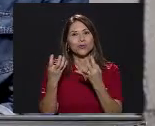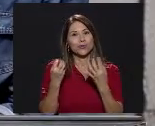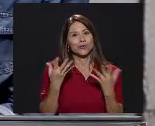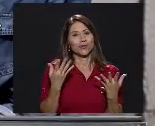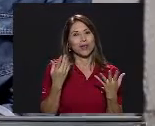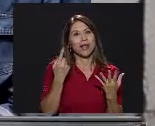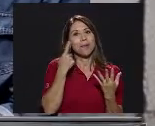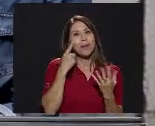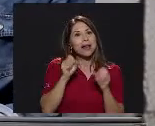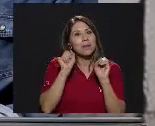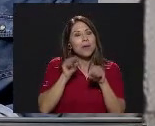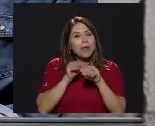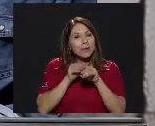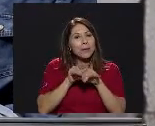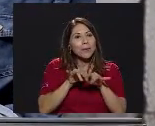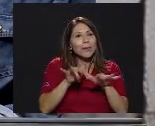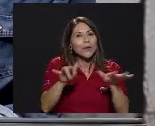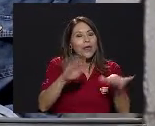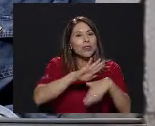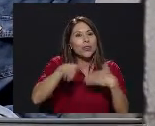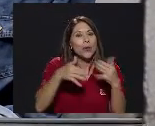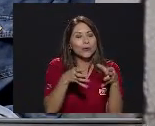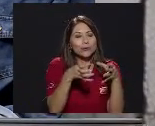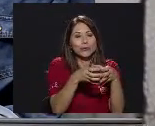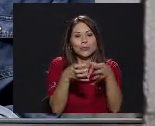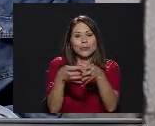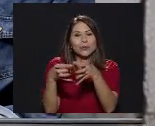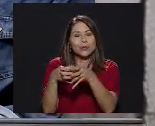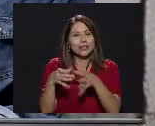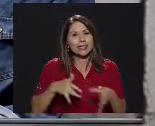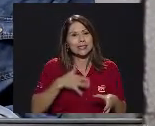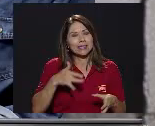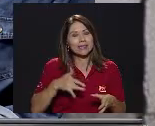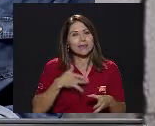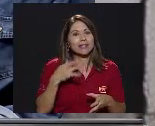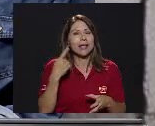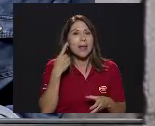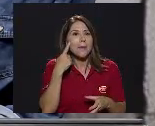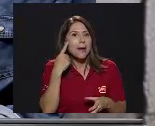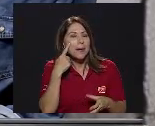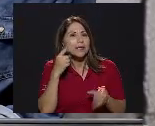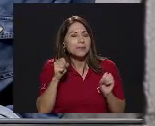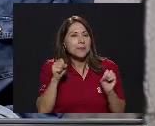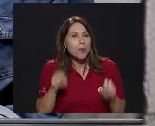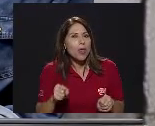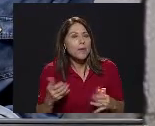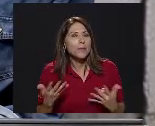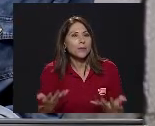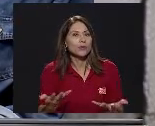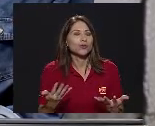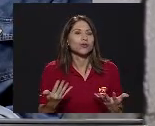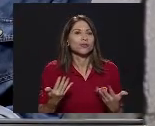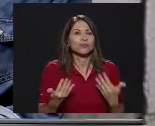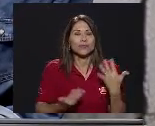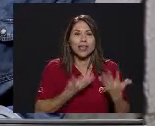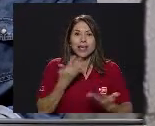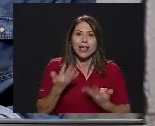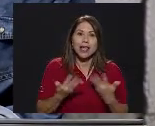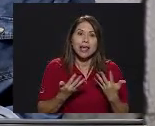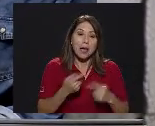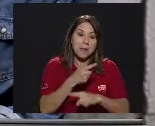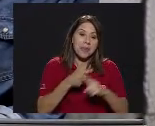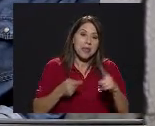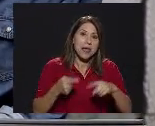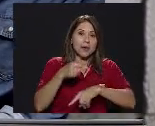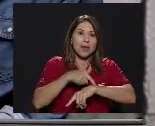A todos los sectores Sensibles Verdad Para ver si podemos Con el tiempo Y a mediano Y largo